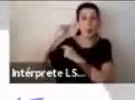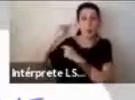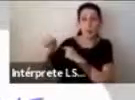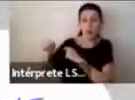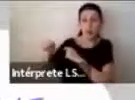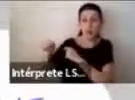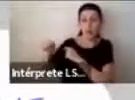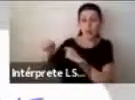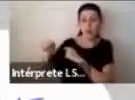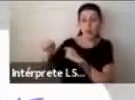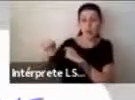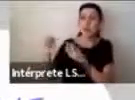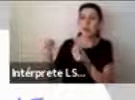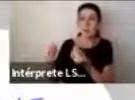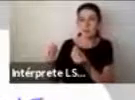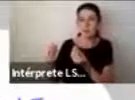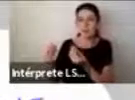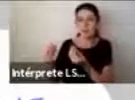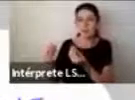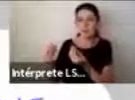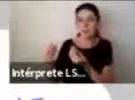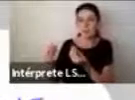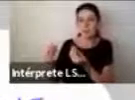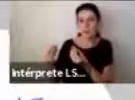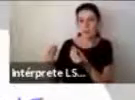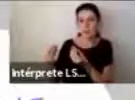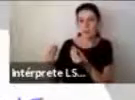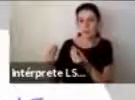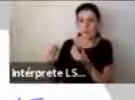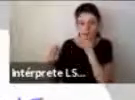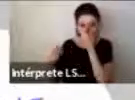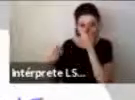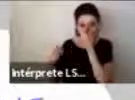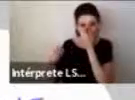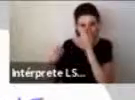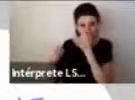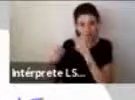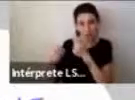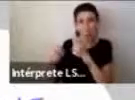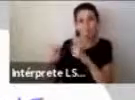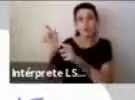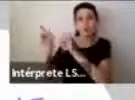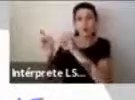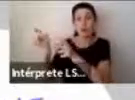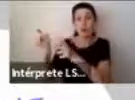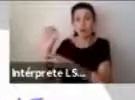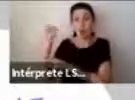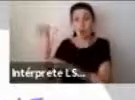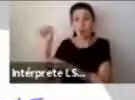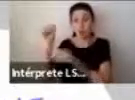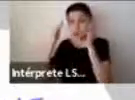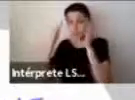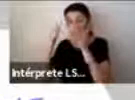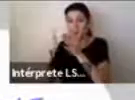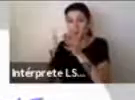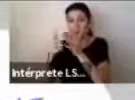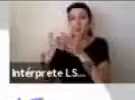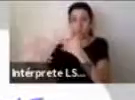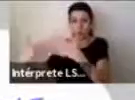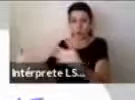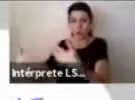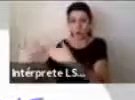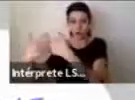genera que las personas, por ejemplo, que tengan un nivel de autismo con un nivel de funcionamiento que les permita